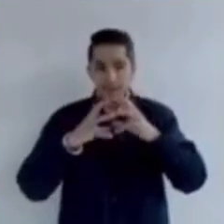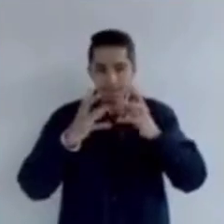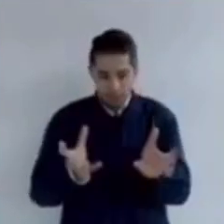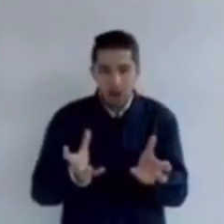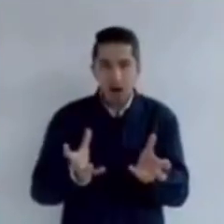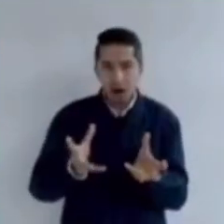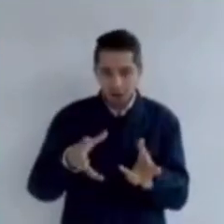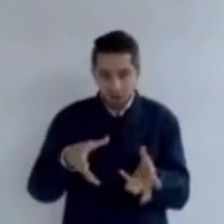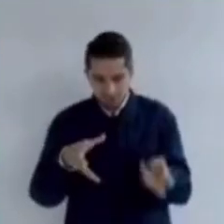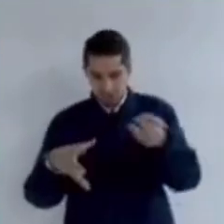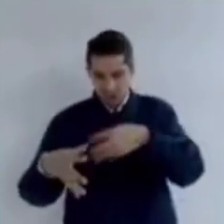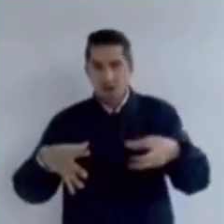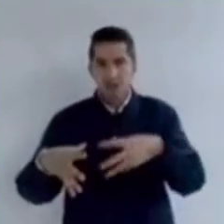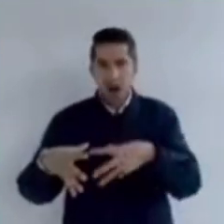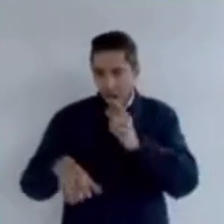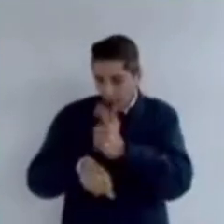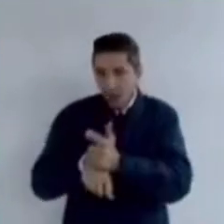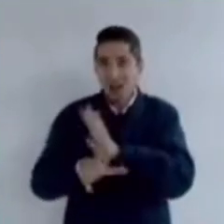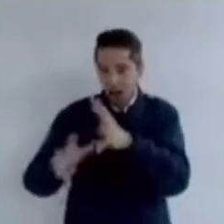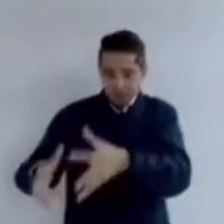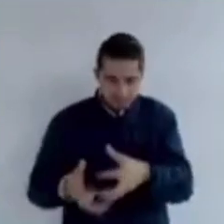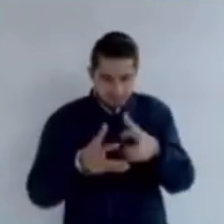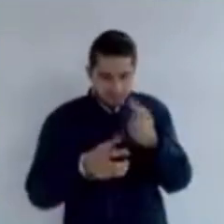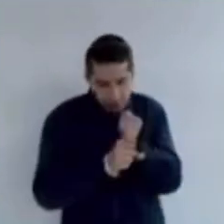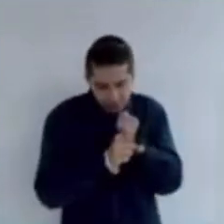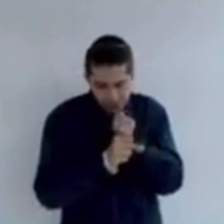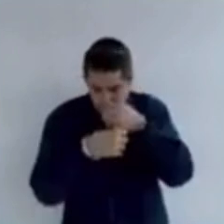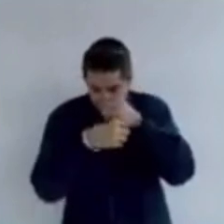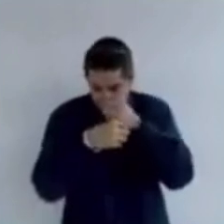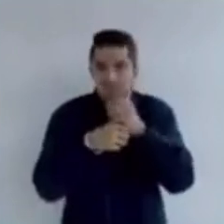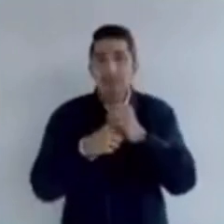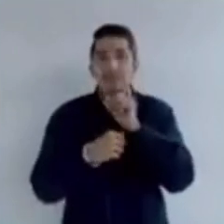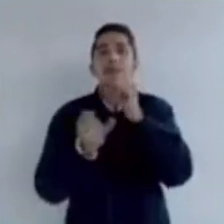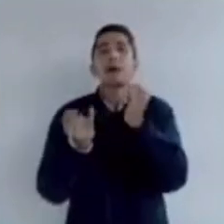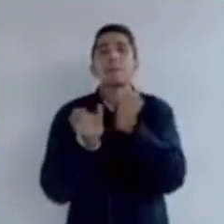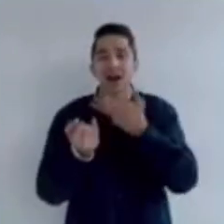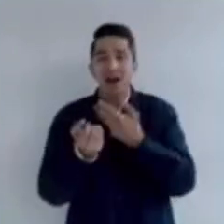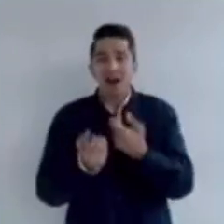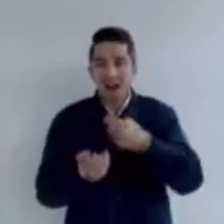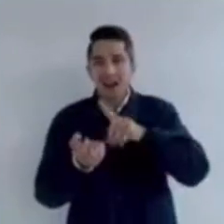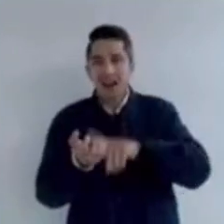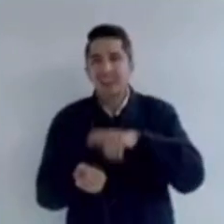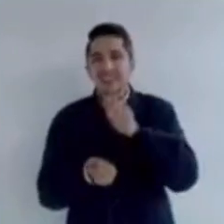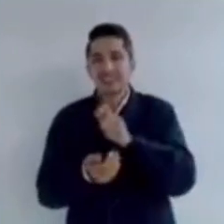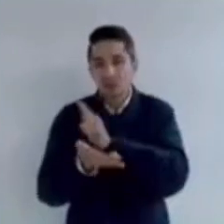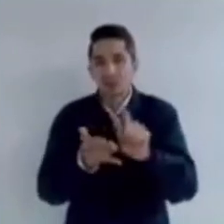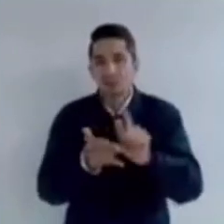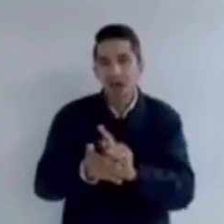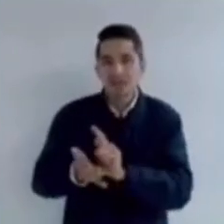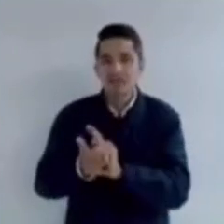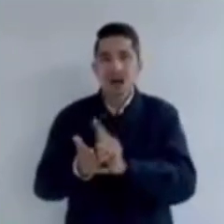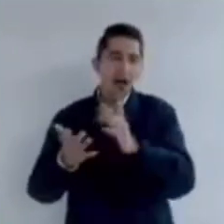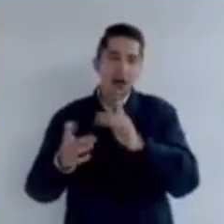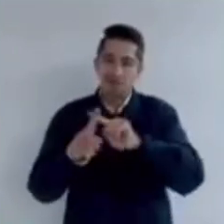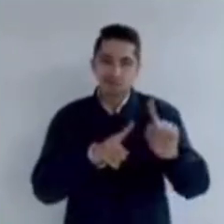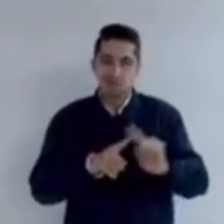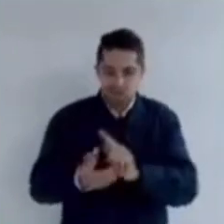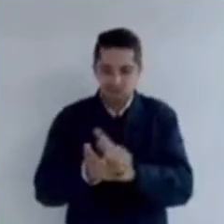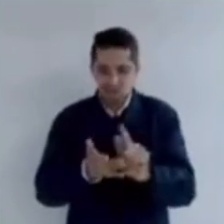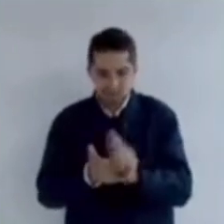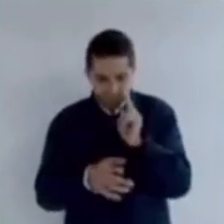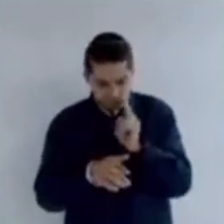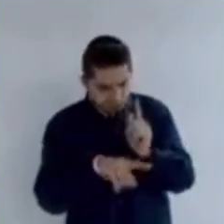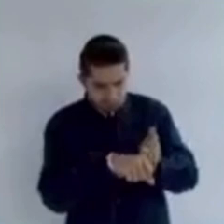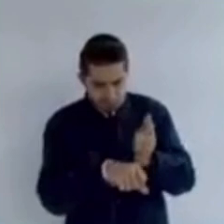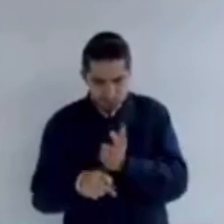análisis y otra más que contenía envases de productos de limpieza. En el lugar